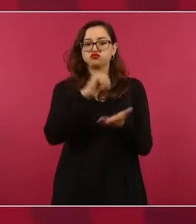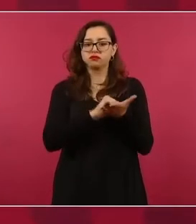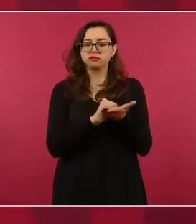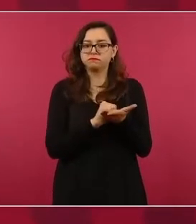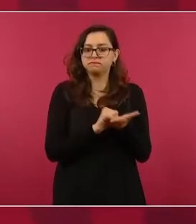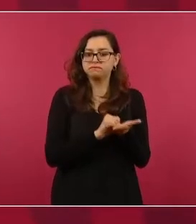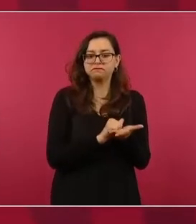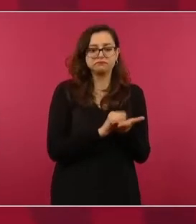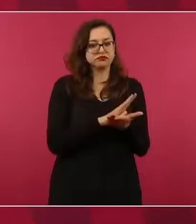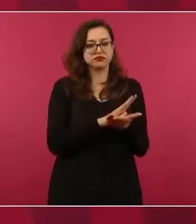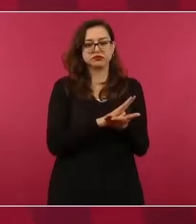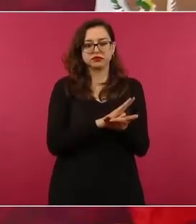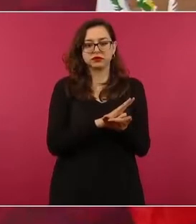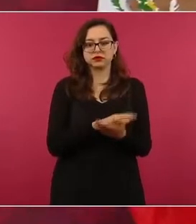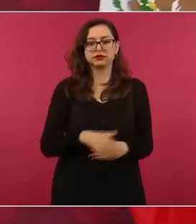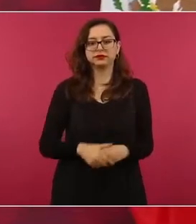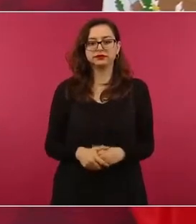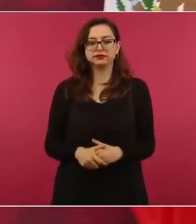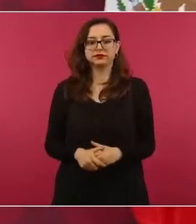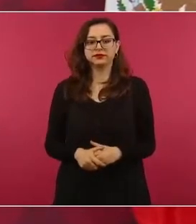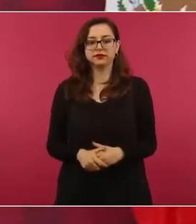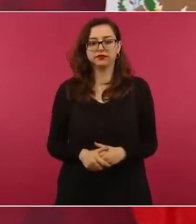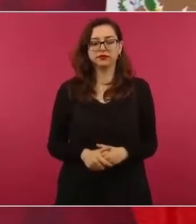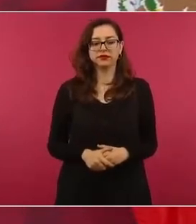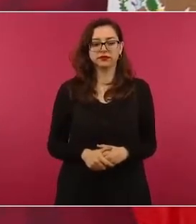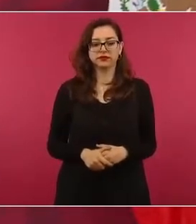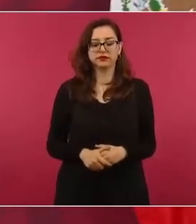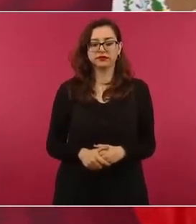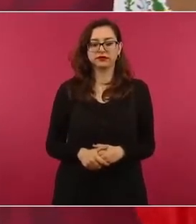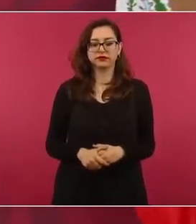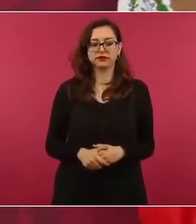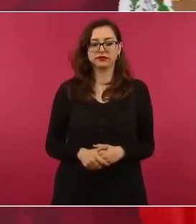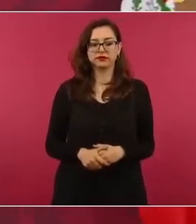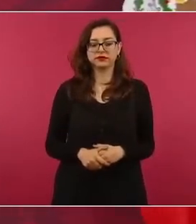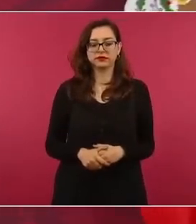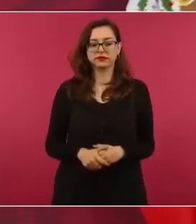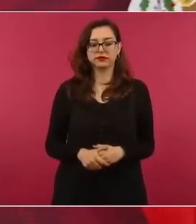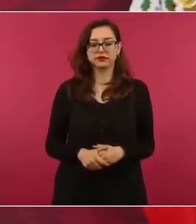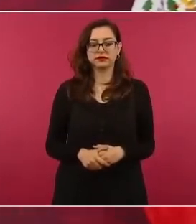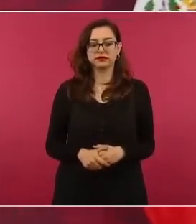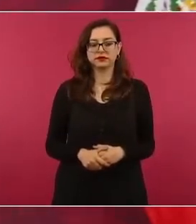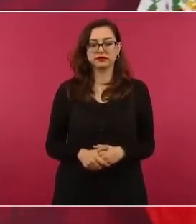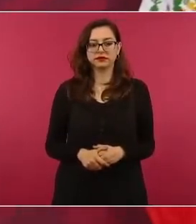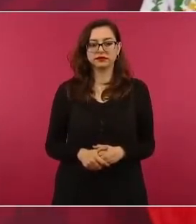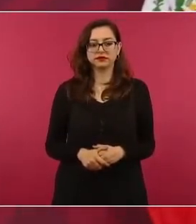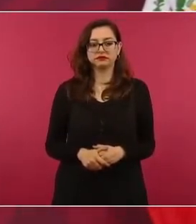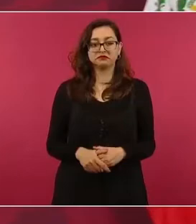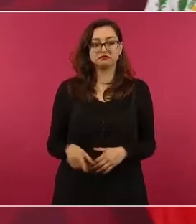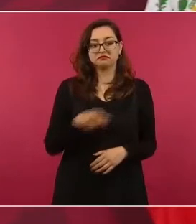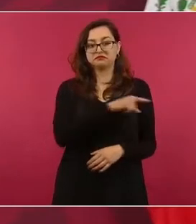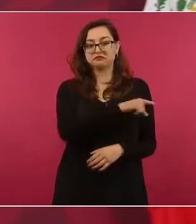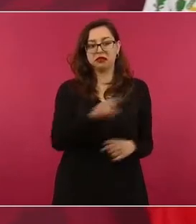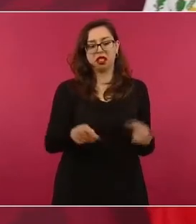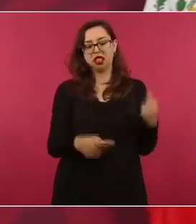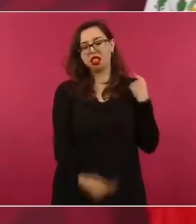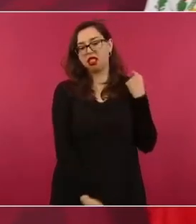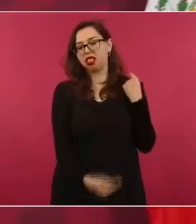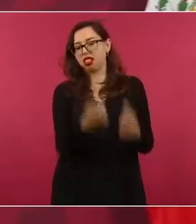podrán decir lo que quieran,